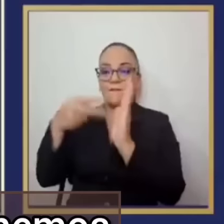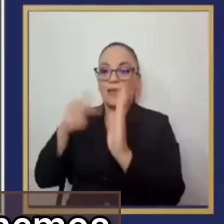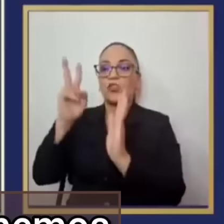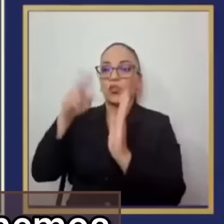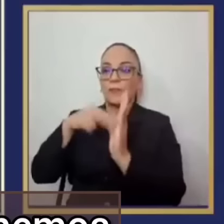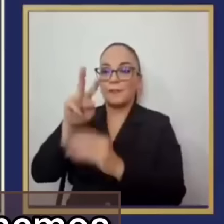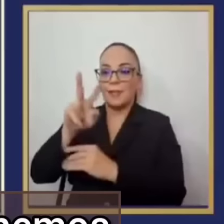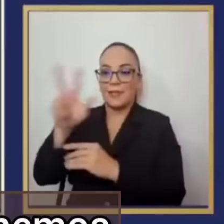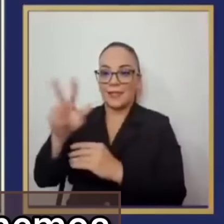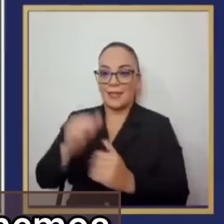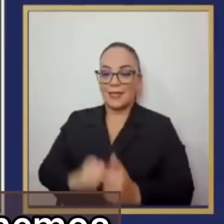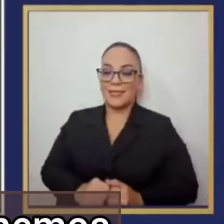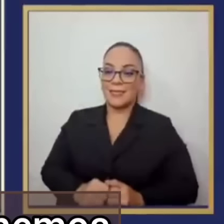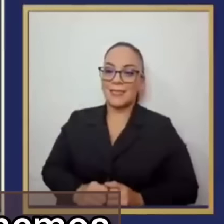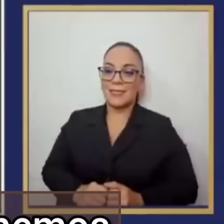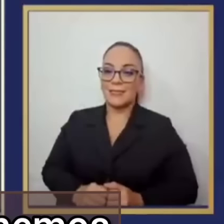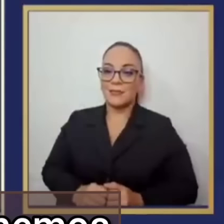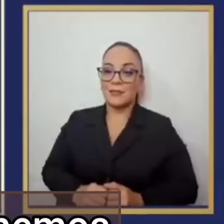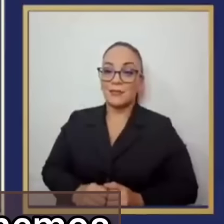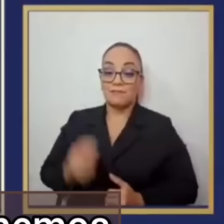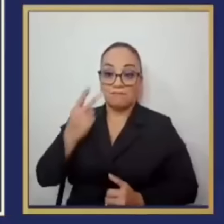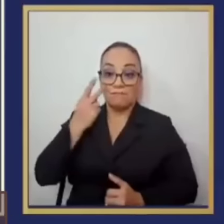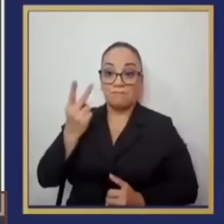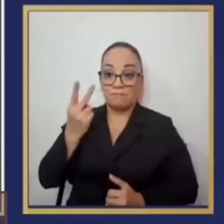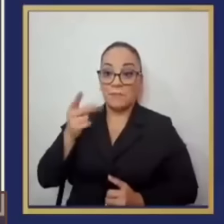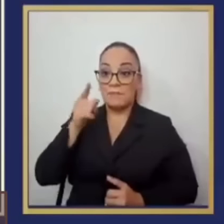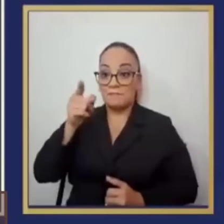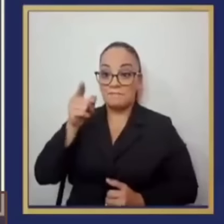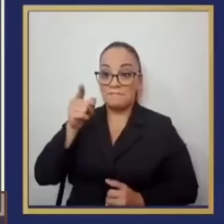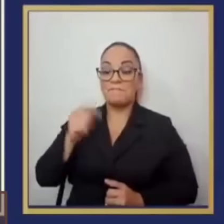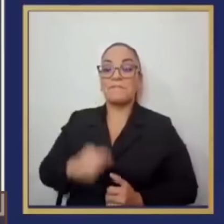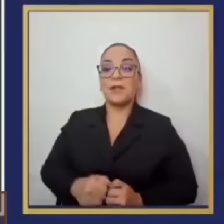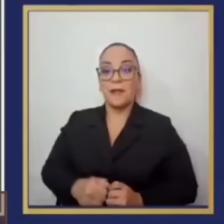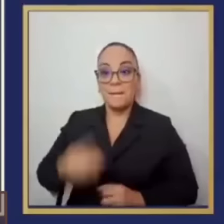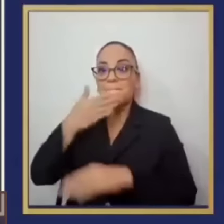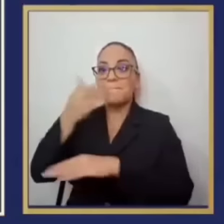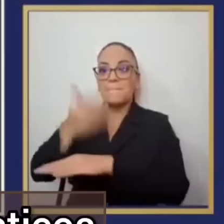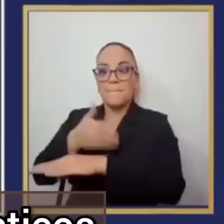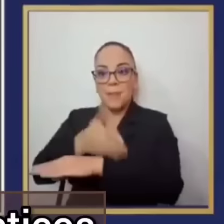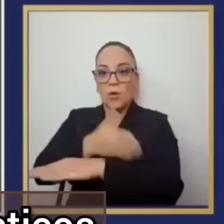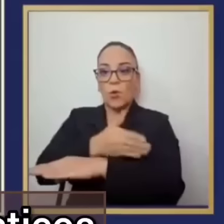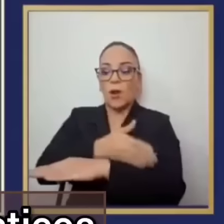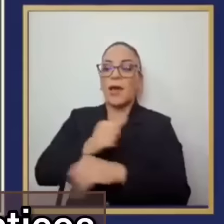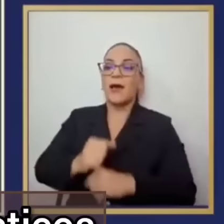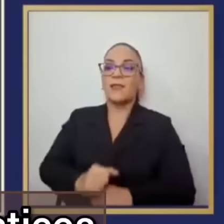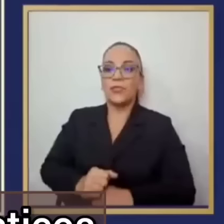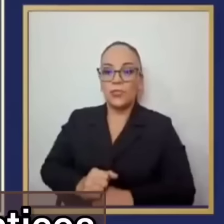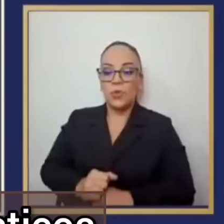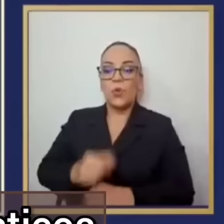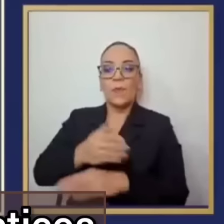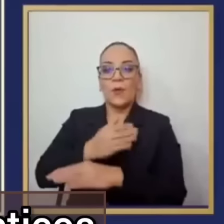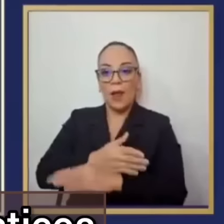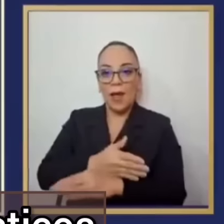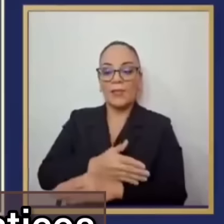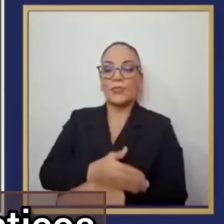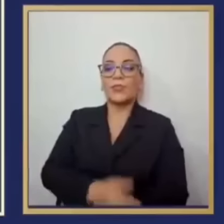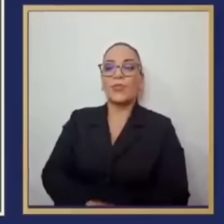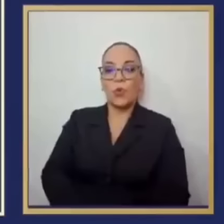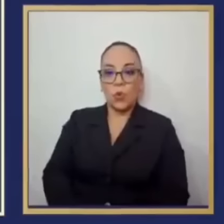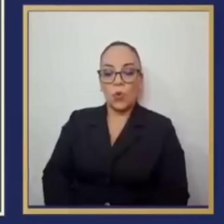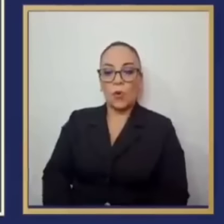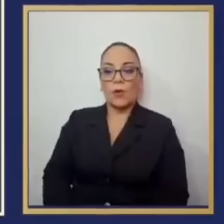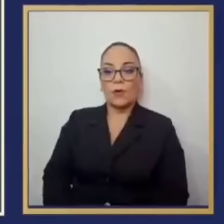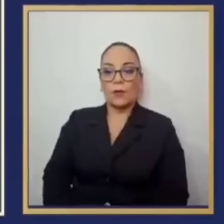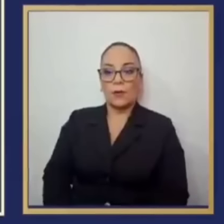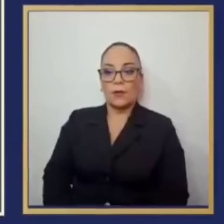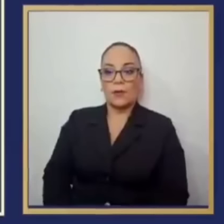vean cómo definitivamente no sólo hemos venido mejorando en los meses que tradicionalmente son meses turísticos, por